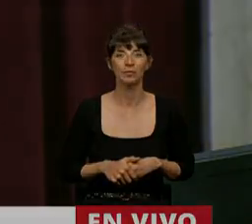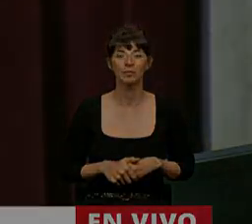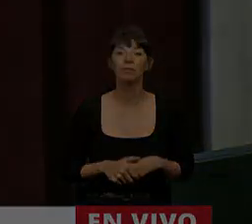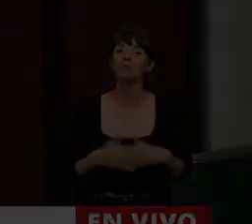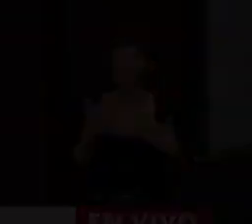Cano.